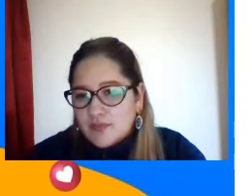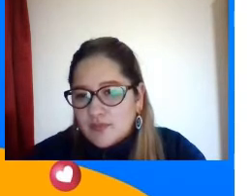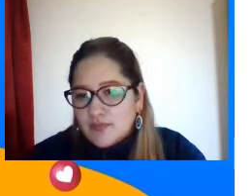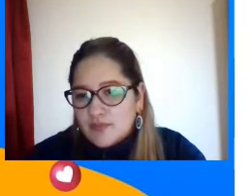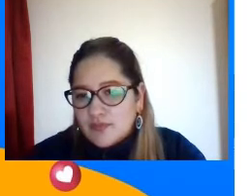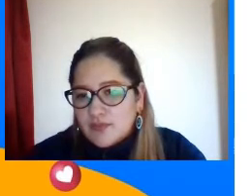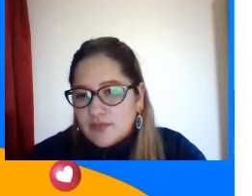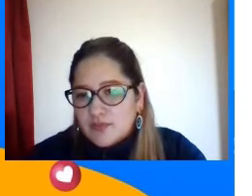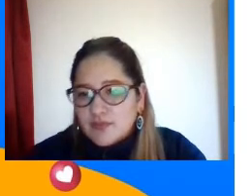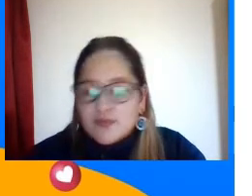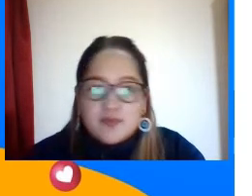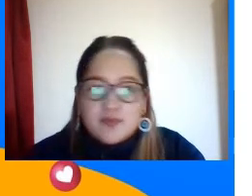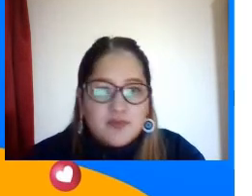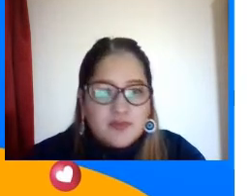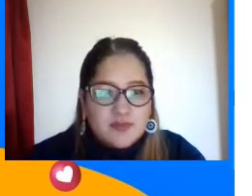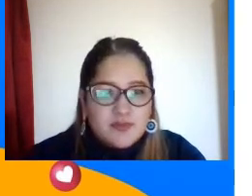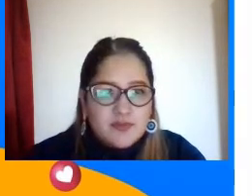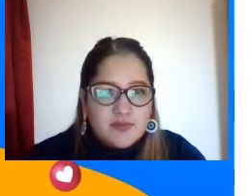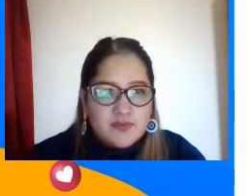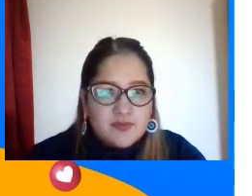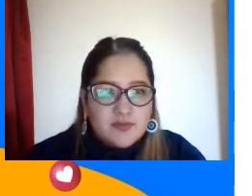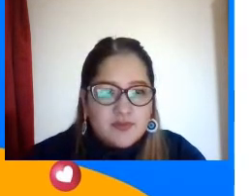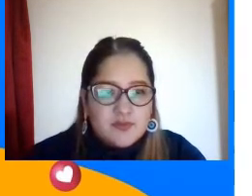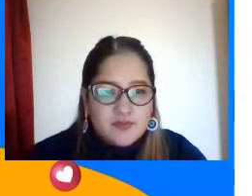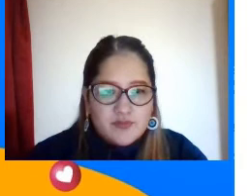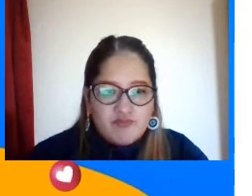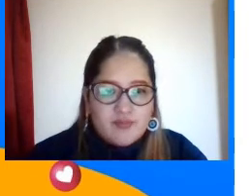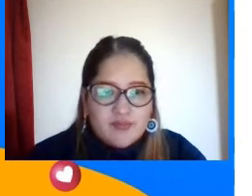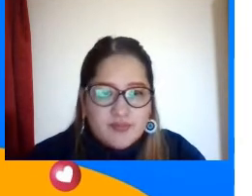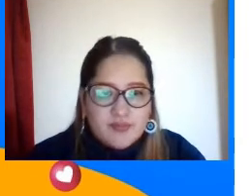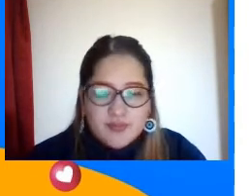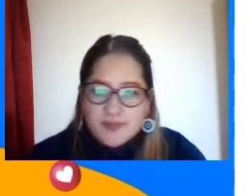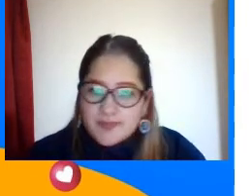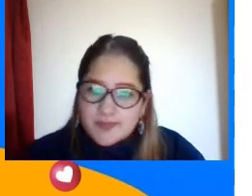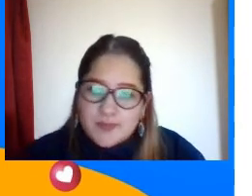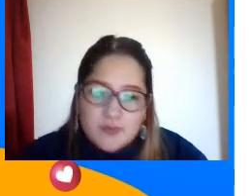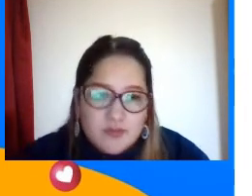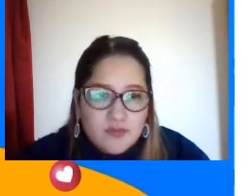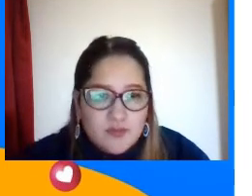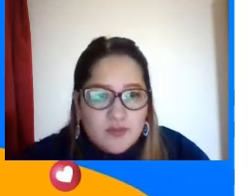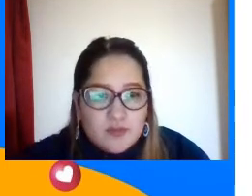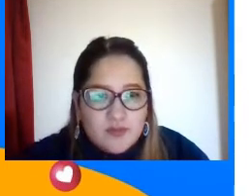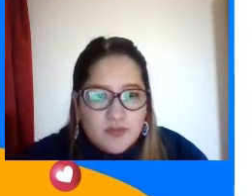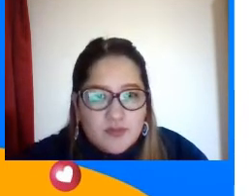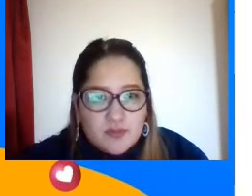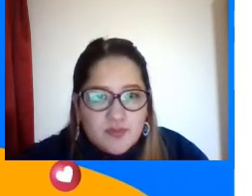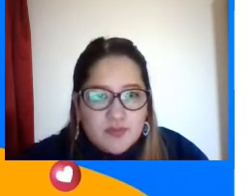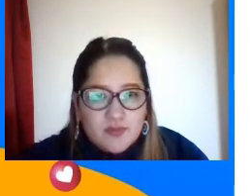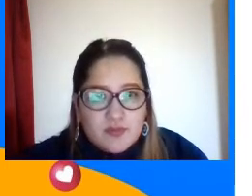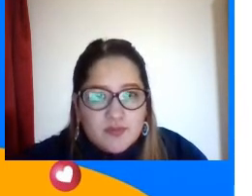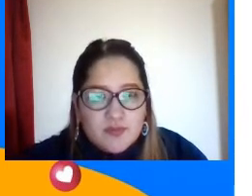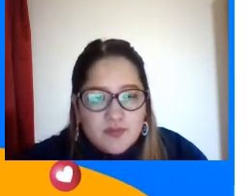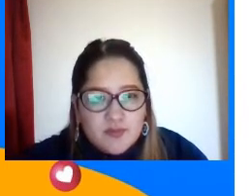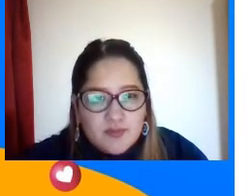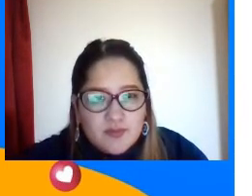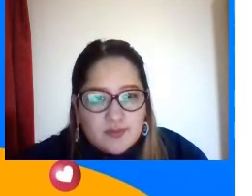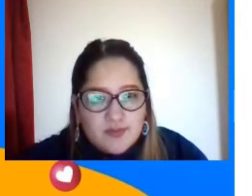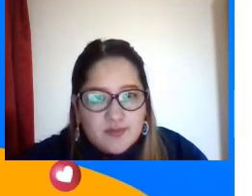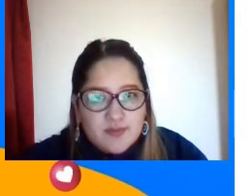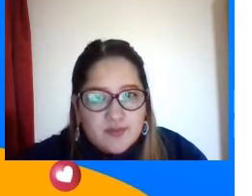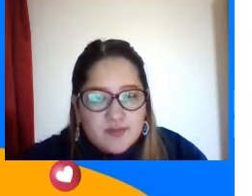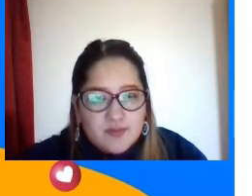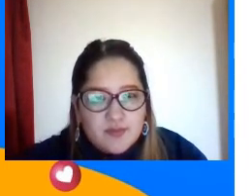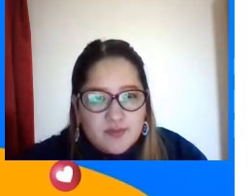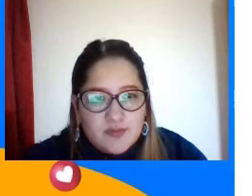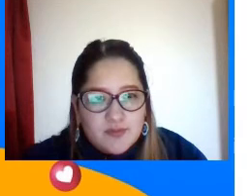uno de los aportes De la antigua Roma Es todo el tema De los caminos ¿Sí? Ellos tenían muchas dificultades Los